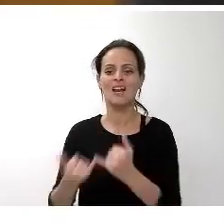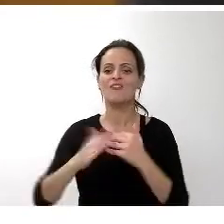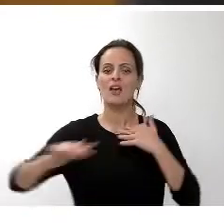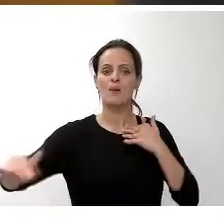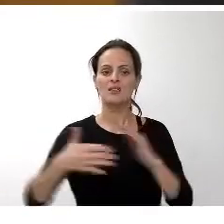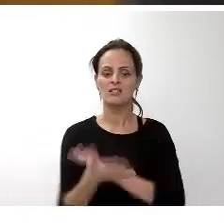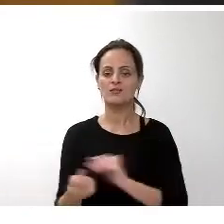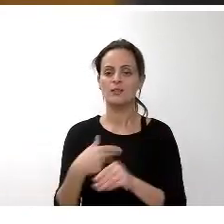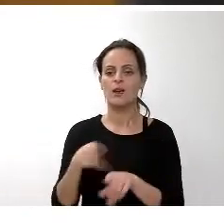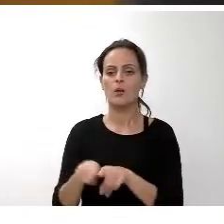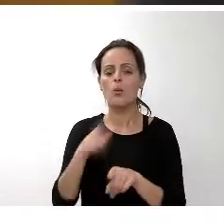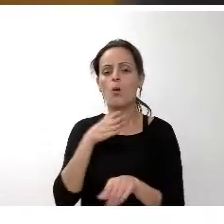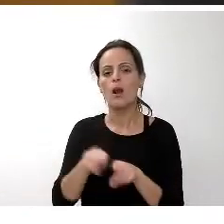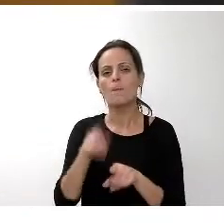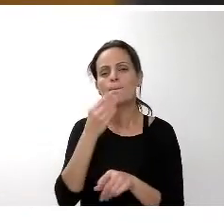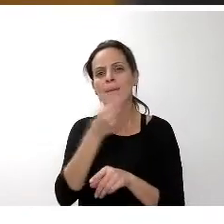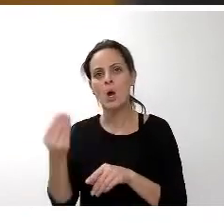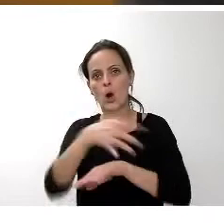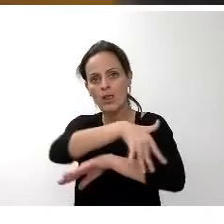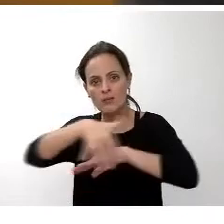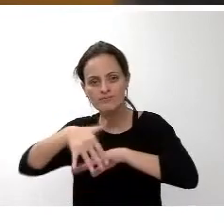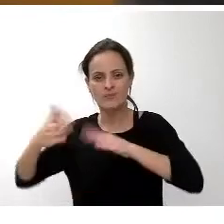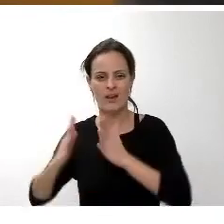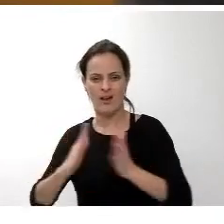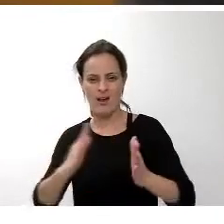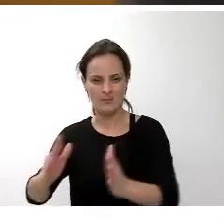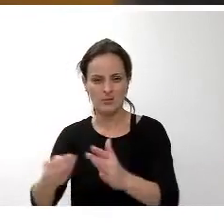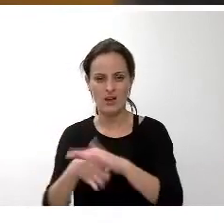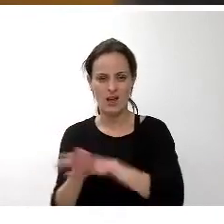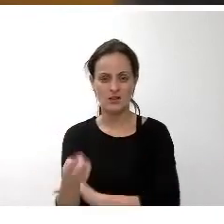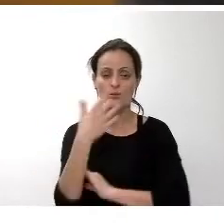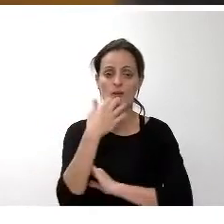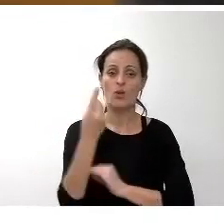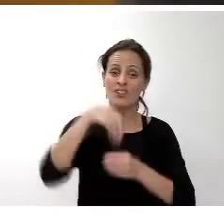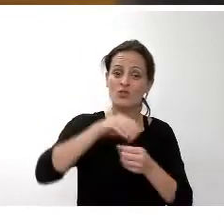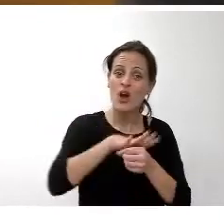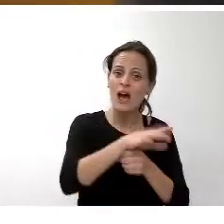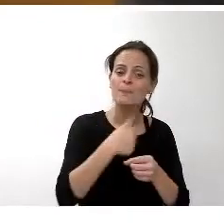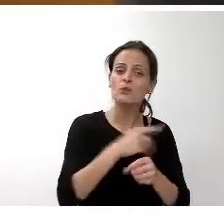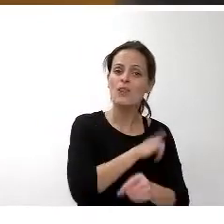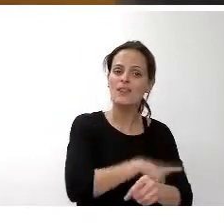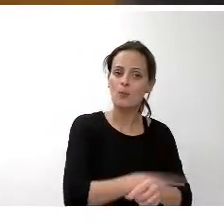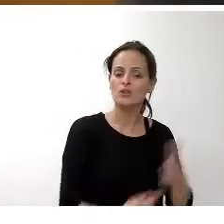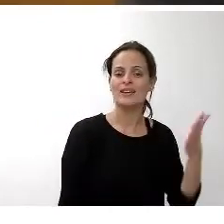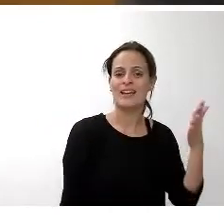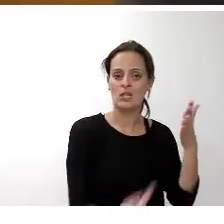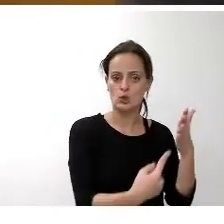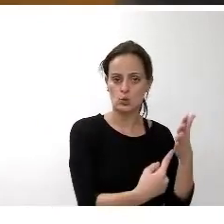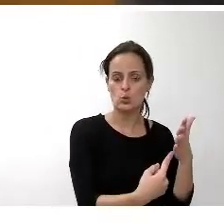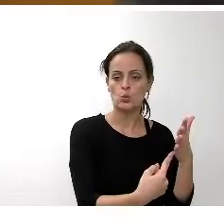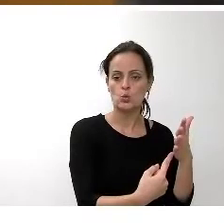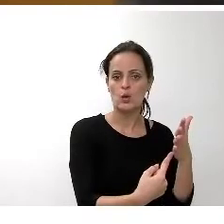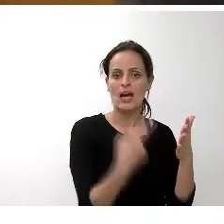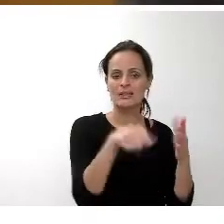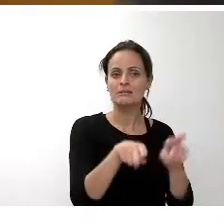acondicionamiento de zonas del litoral y sus accesos mientras que Tenerife Azul en el ámbito del deporte pretende promocionar a la ciudadanía las prácticas de